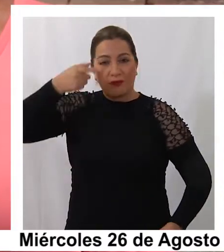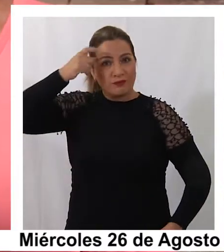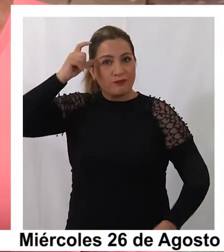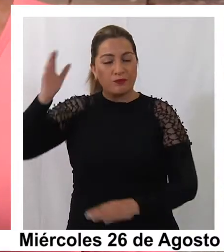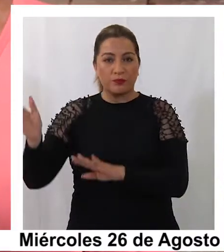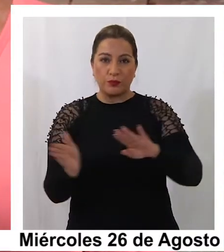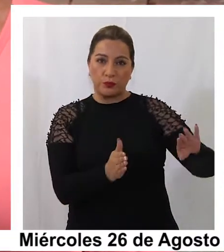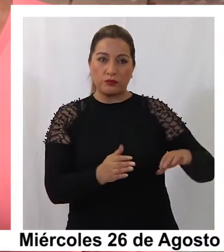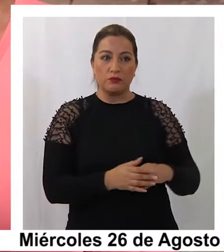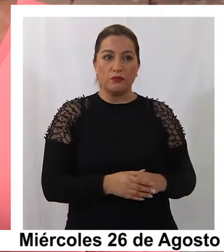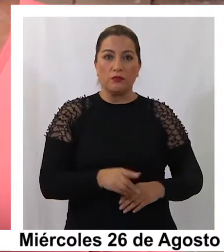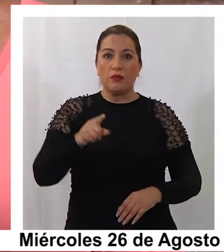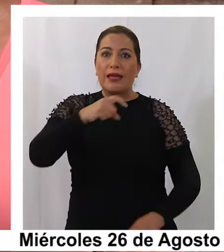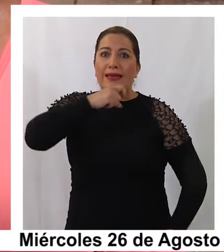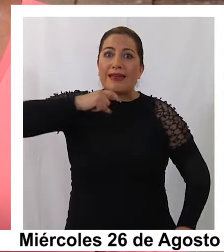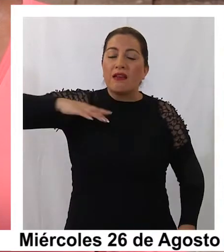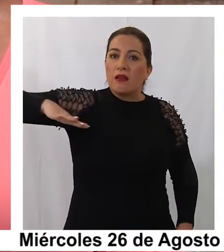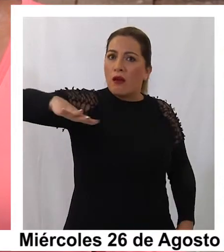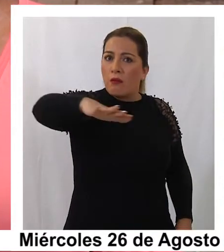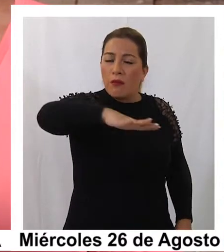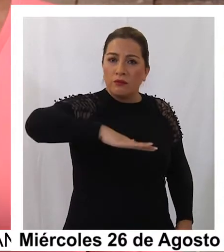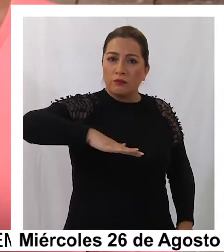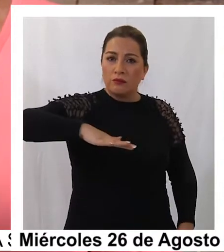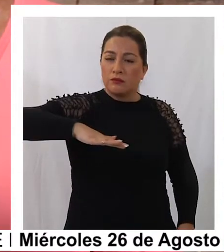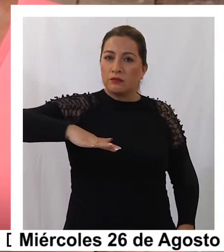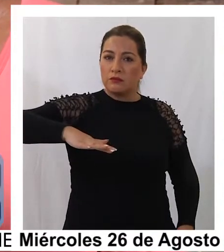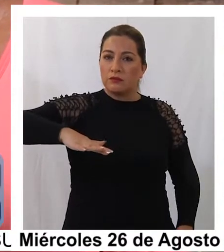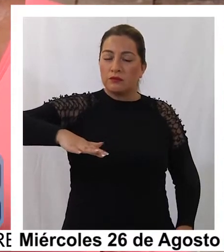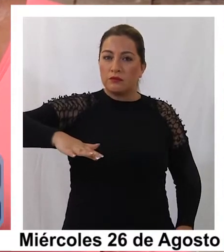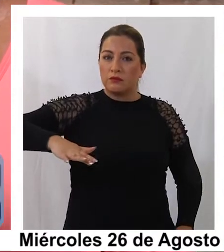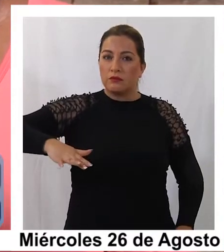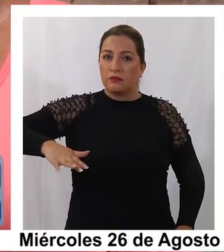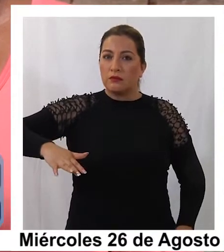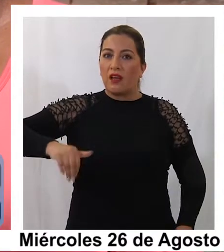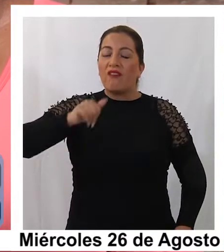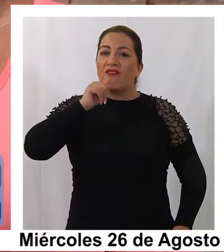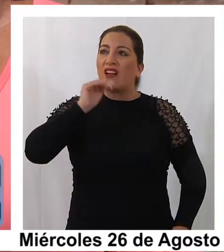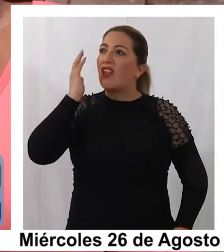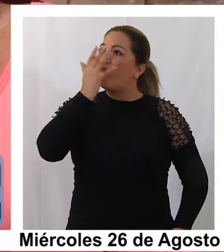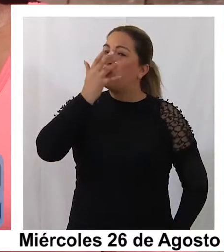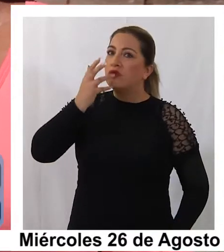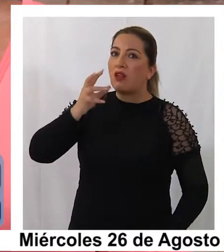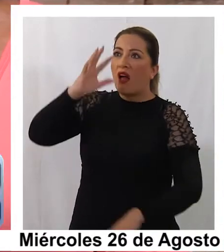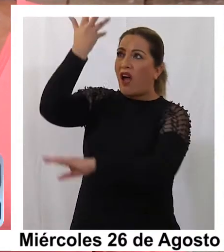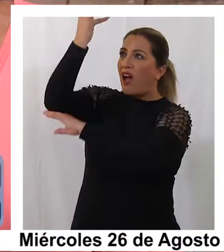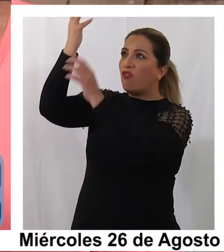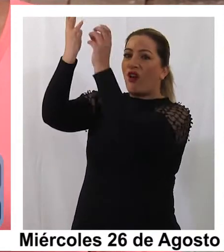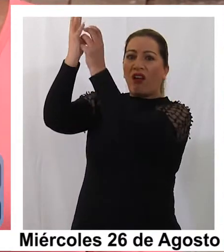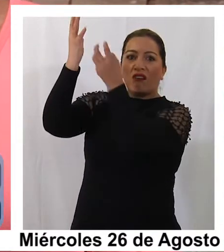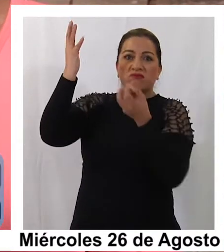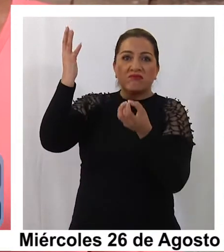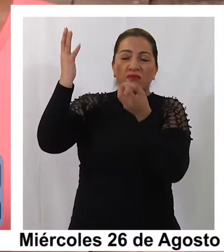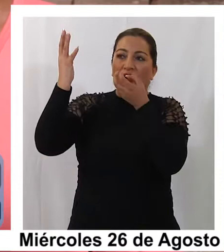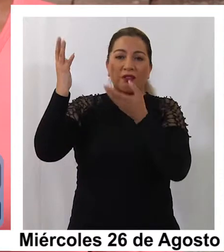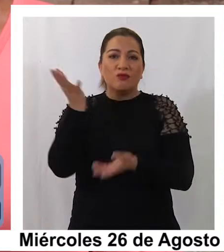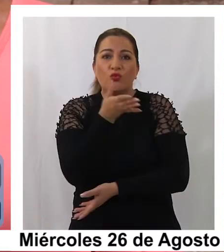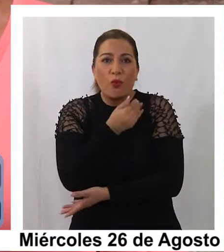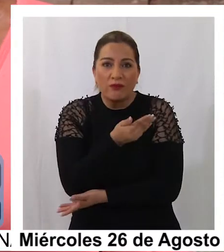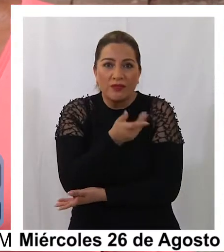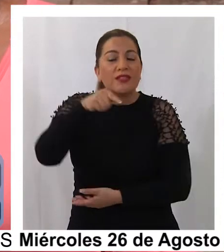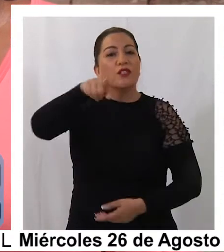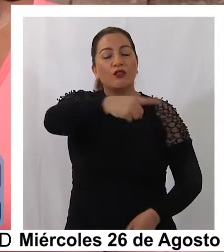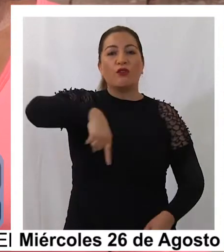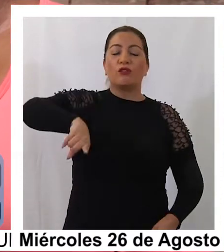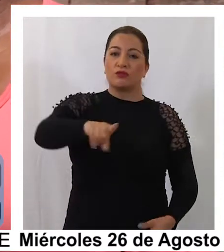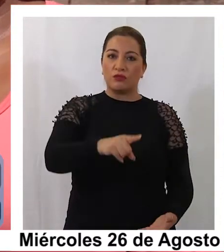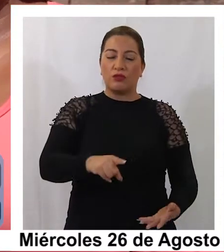Porque aquí en La Pampa nos está dando suficiente fruto por la misma sequía, por lo tanto